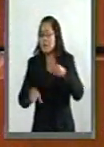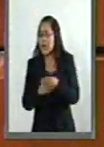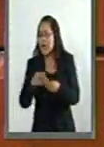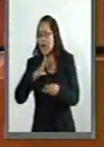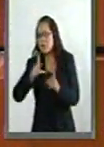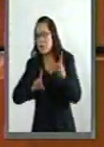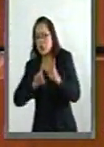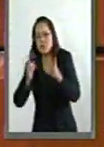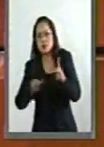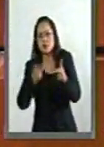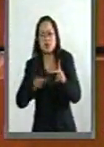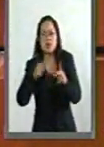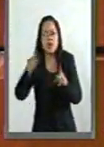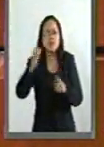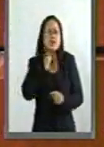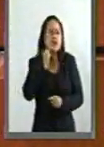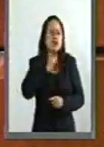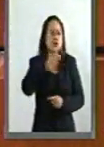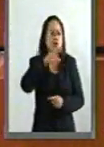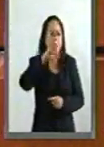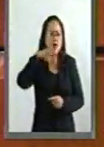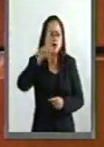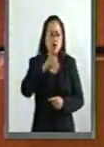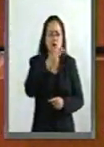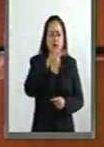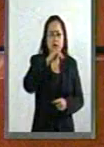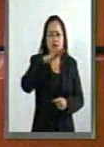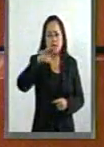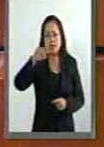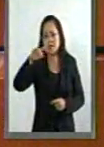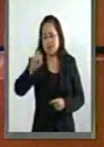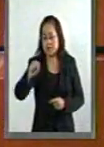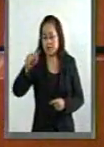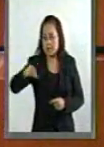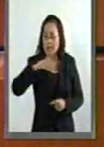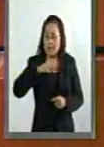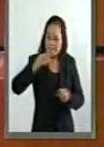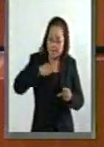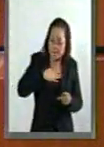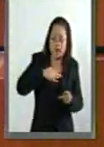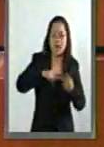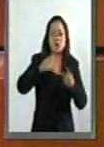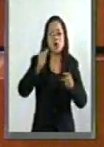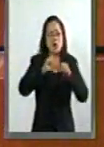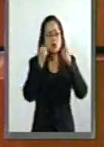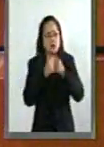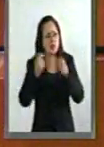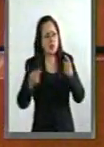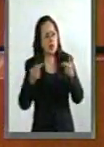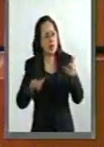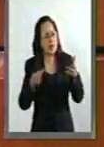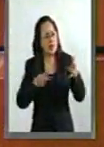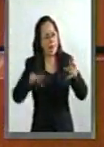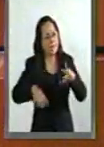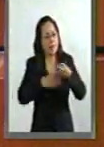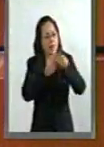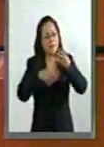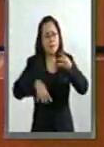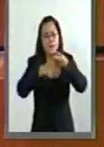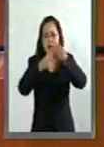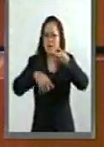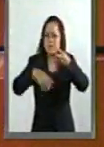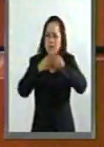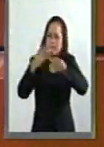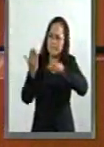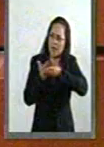preguntas, muchas de ellas del senador Romero Hicks, otras mías, otras de las organizaciones y todas esas preguntas se fueron